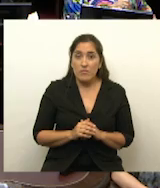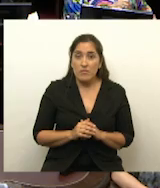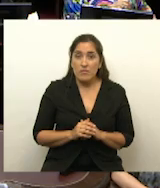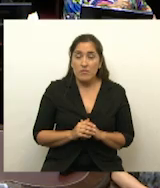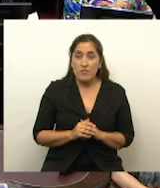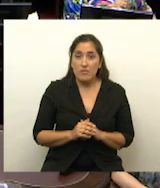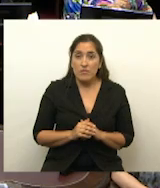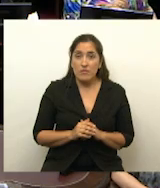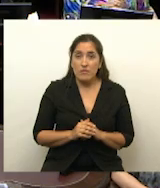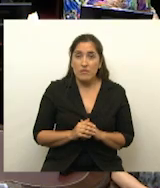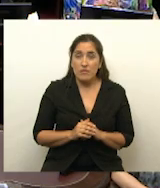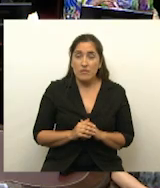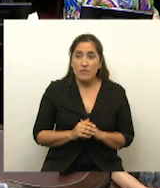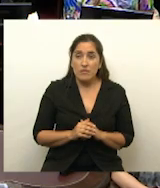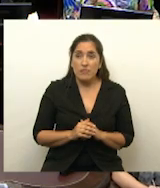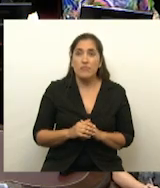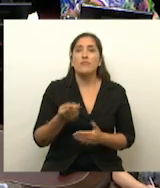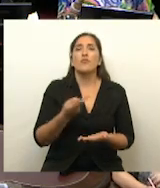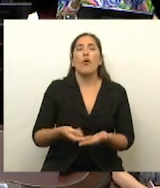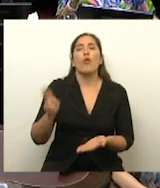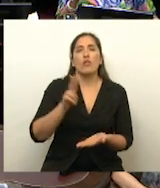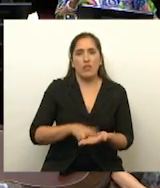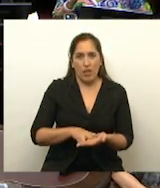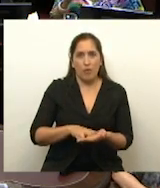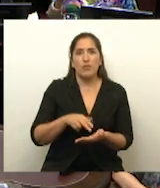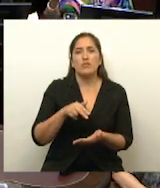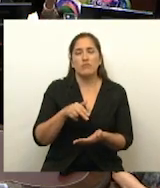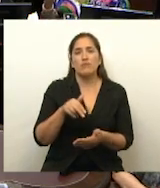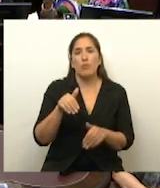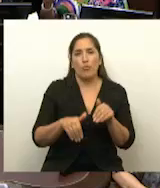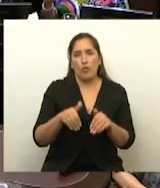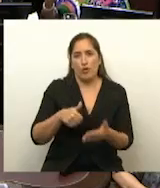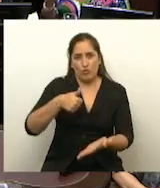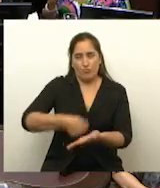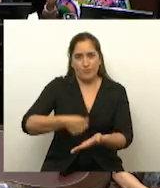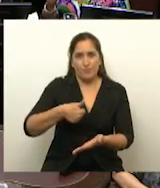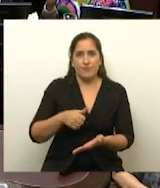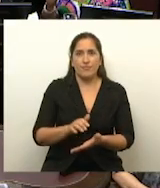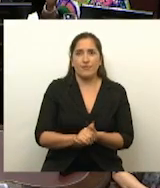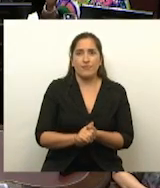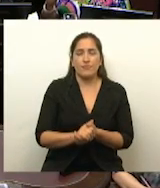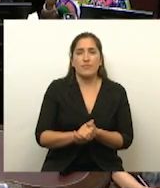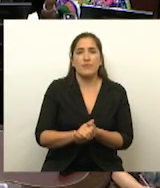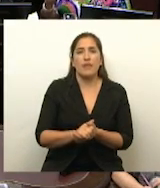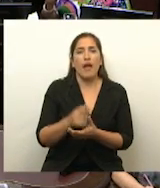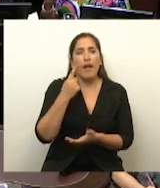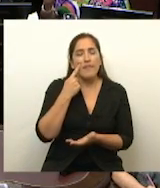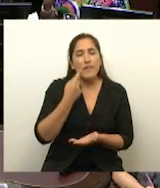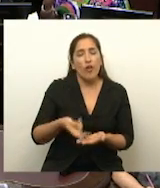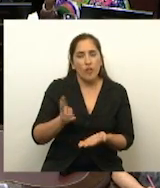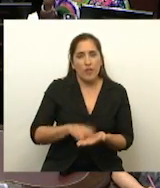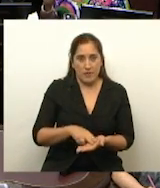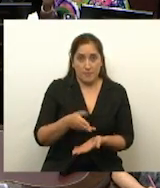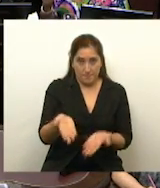Ahora sí, que se ponga otra vez. Se reinicia la votación, presidente. Sí, se va a reiniciar la votación. Se